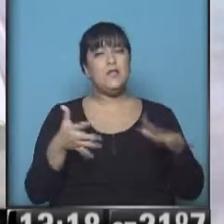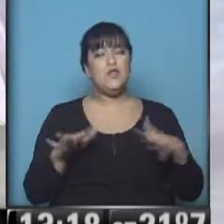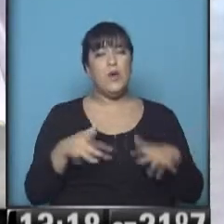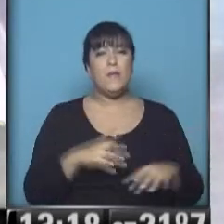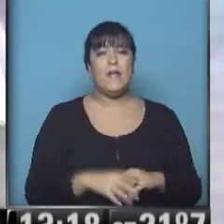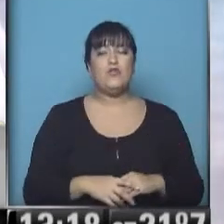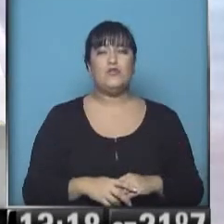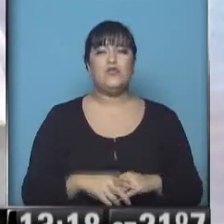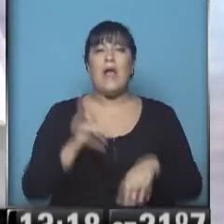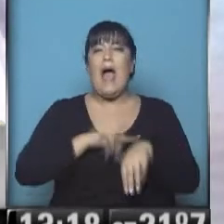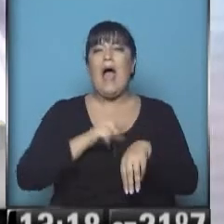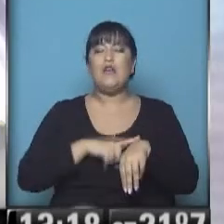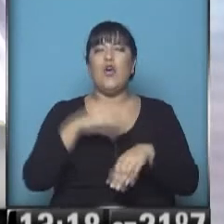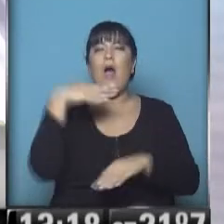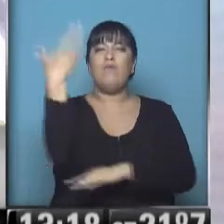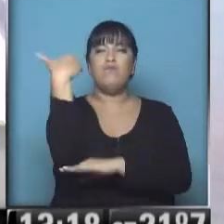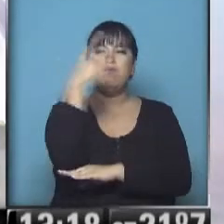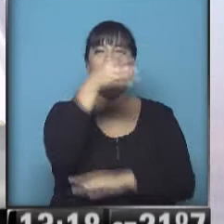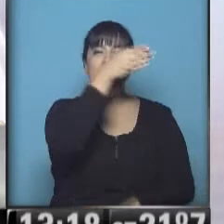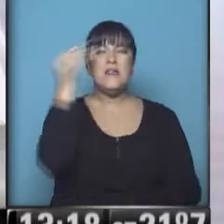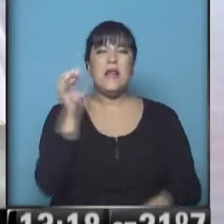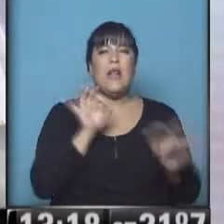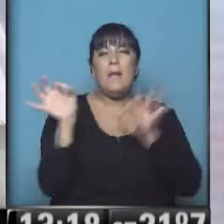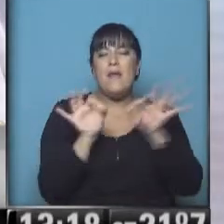Aproximadamente, ¿a qué hora hablará la Presidenta? Calculás.